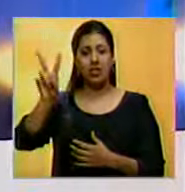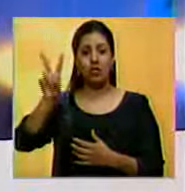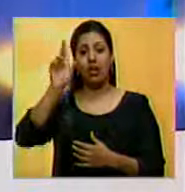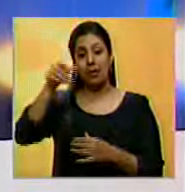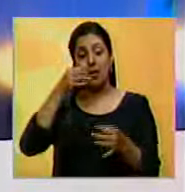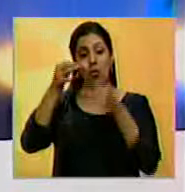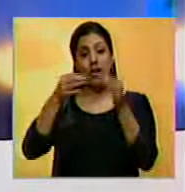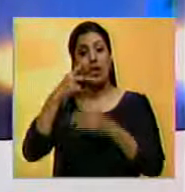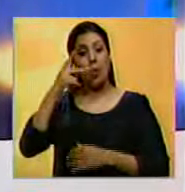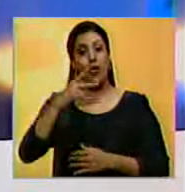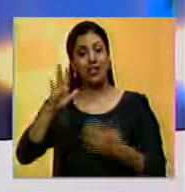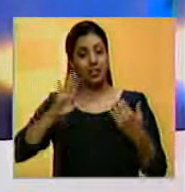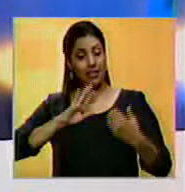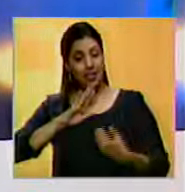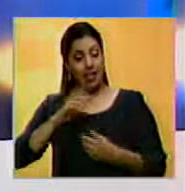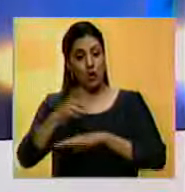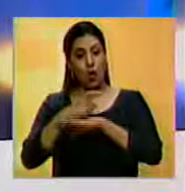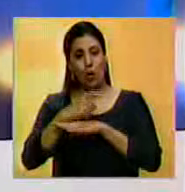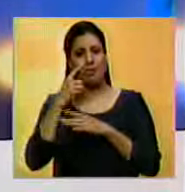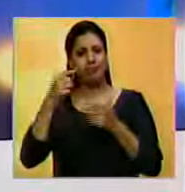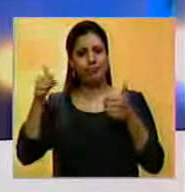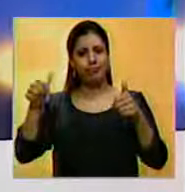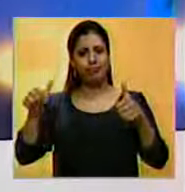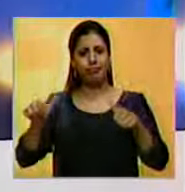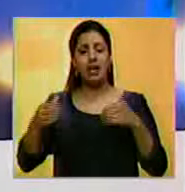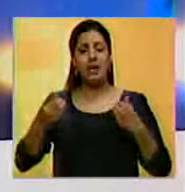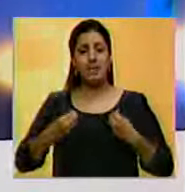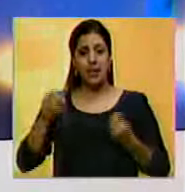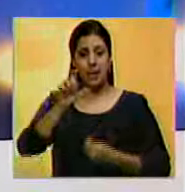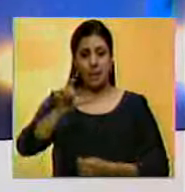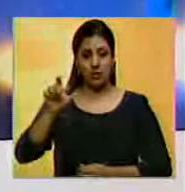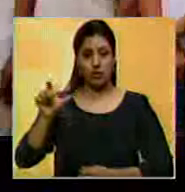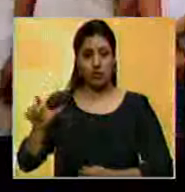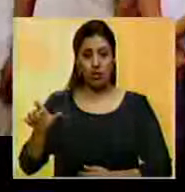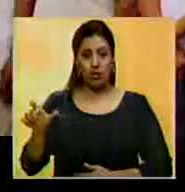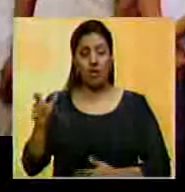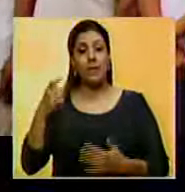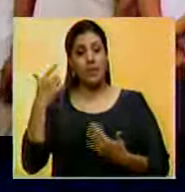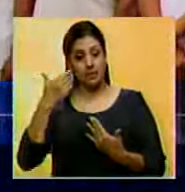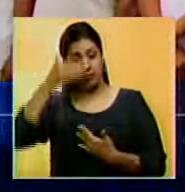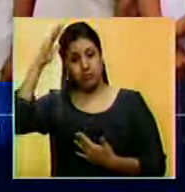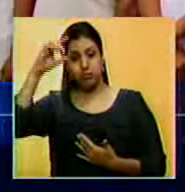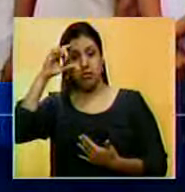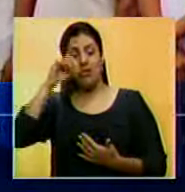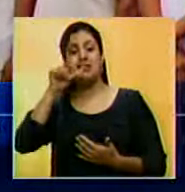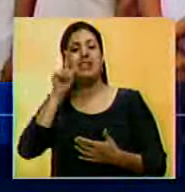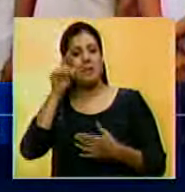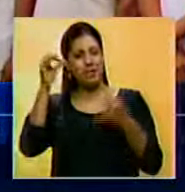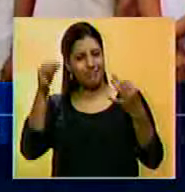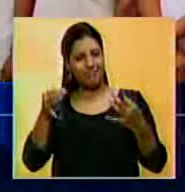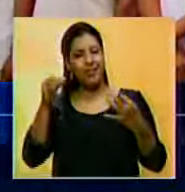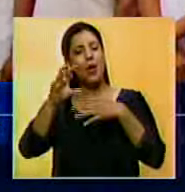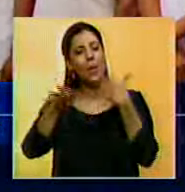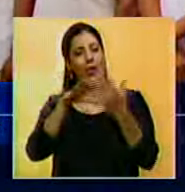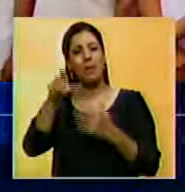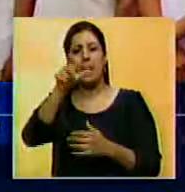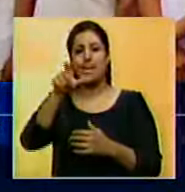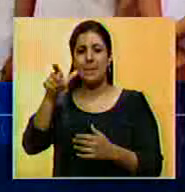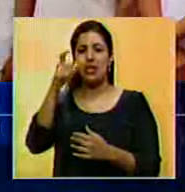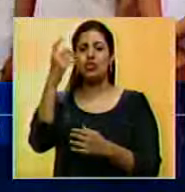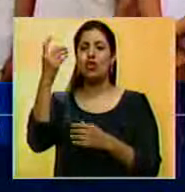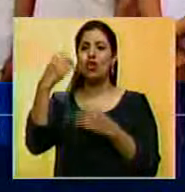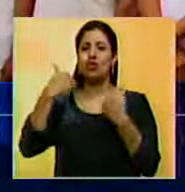aseveró que las políticas que implementa el gobierno están mermando la vida de los ciudadanos. Ayub se refirió a la realidad que los emigrantes